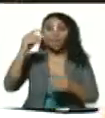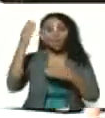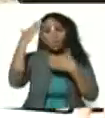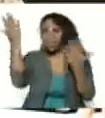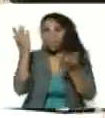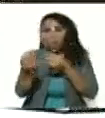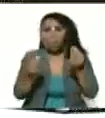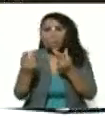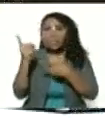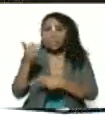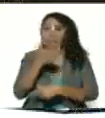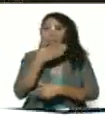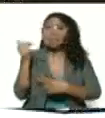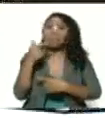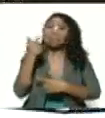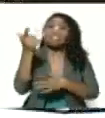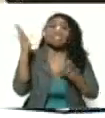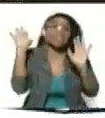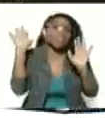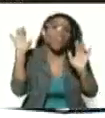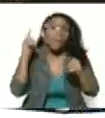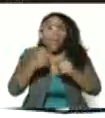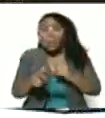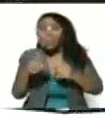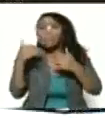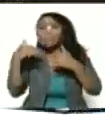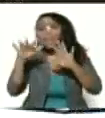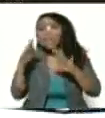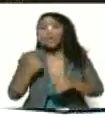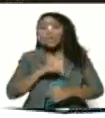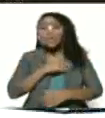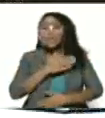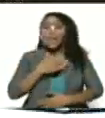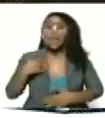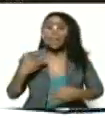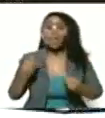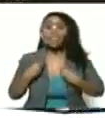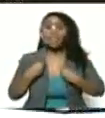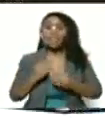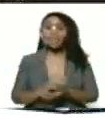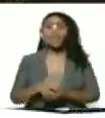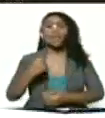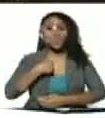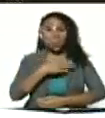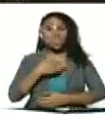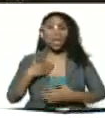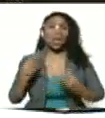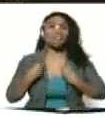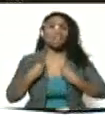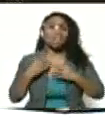es dicen que es mejor pero mientras tanto queremos vivir yo quiero vivir